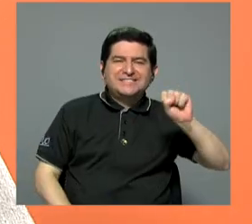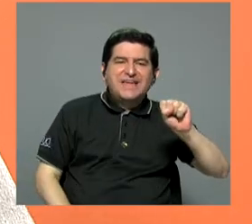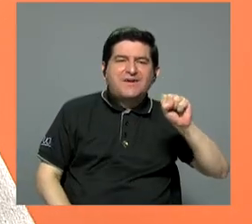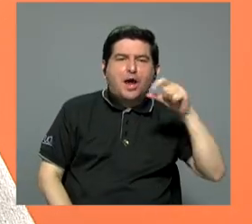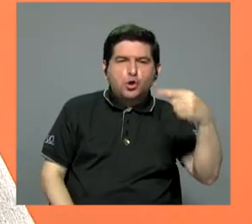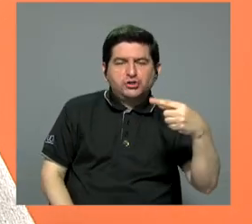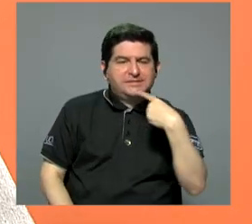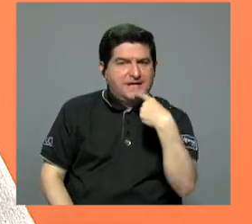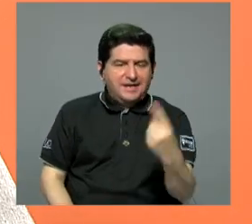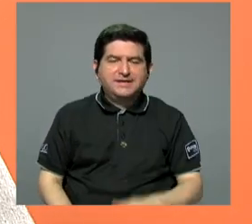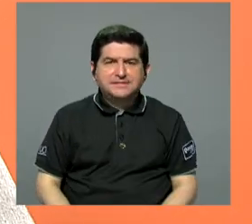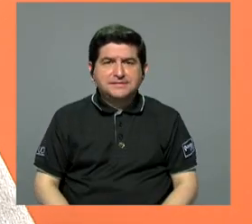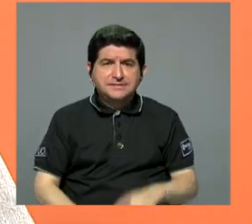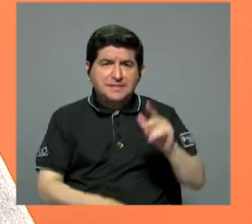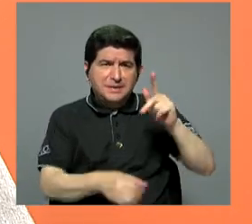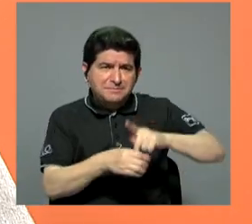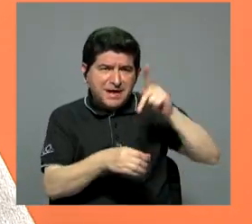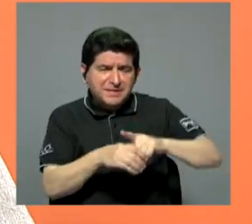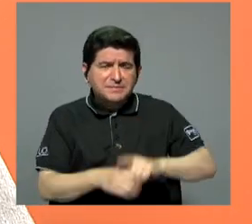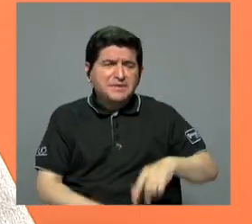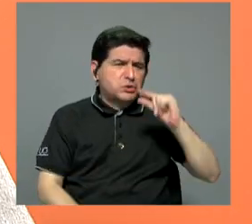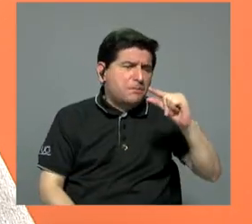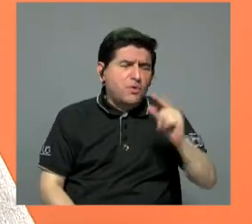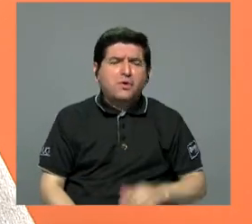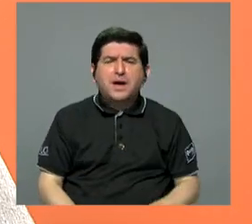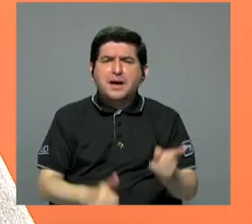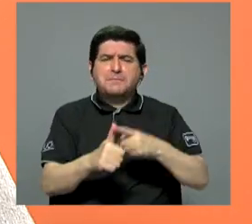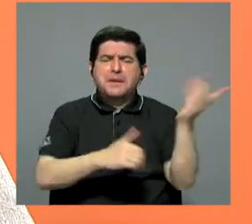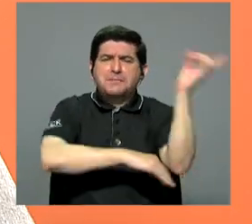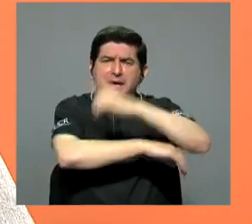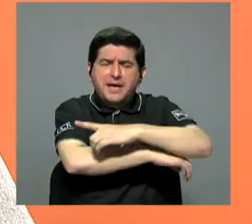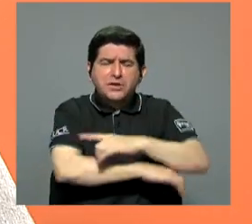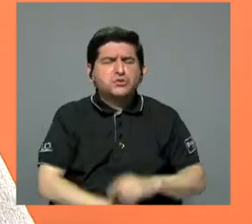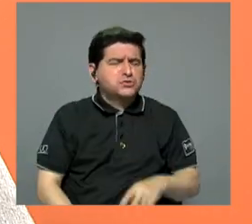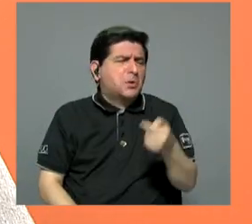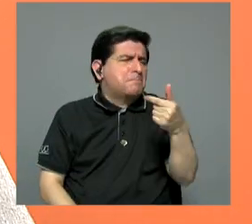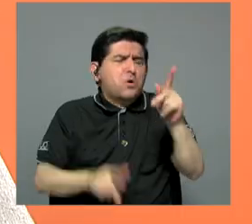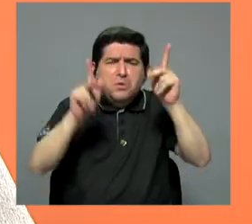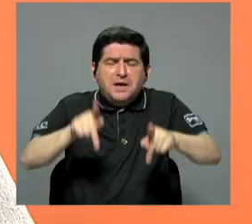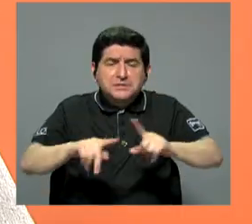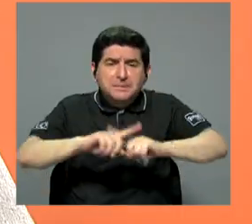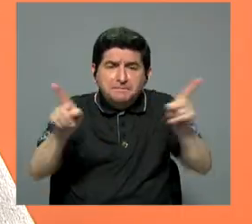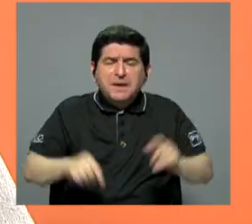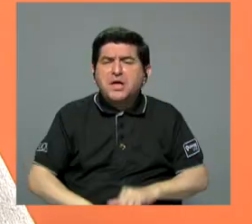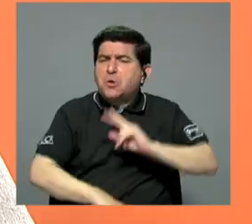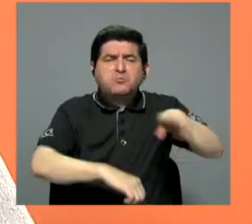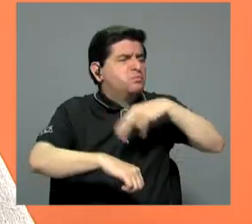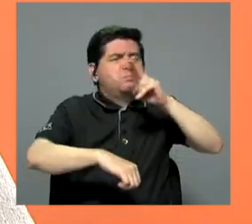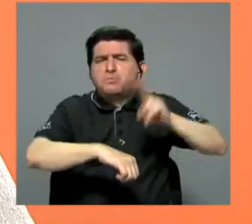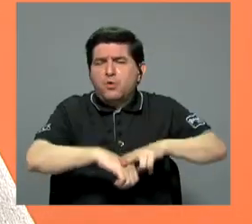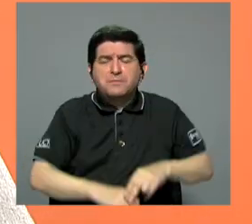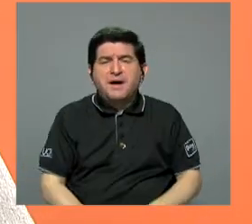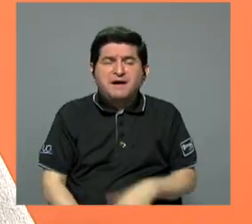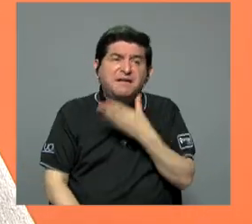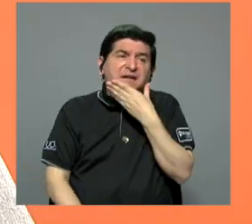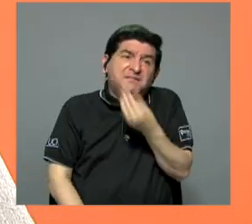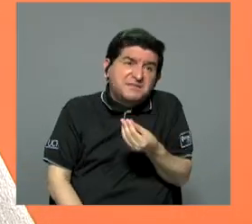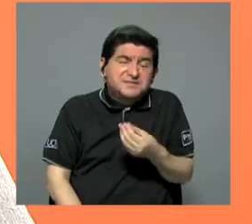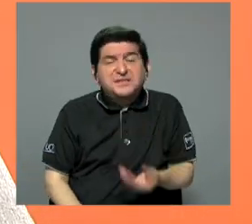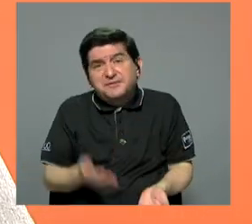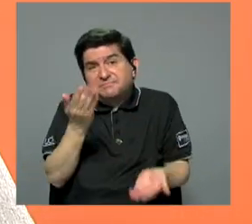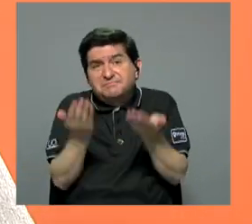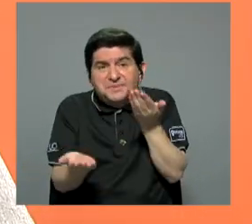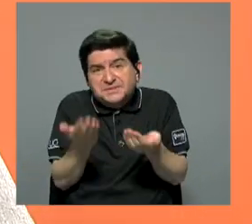que si bien la asistencia ha sido baja en esos primeros dos días, los datos dicen que no ha habido mucha asistencia, el comportamiento normal al mes de diciembre, digamos